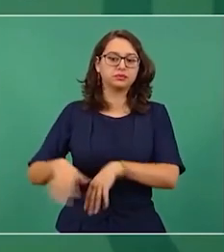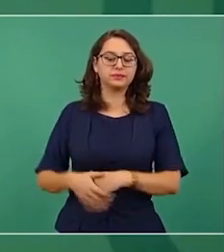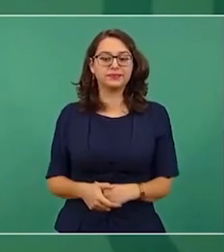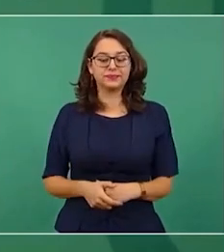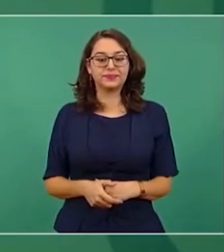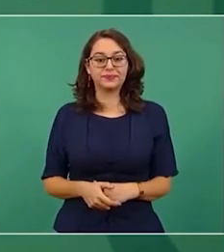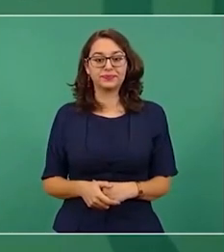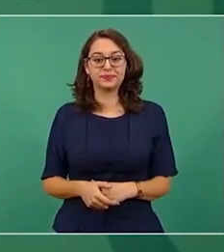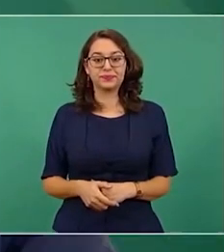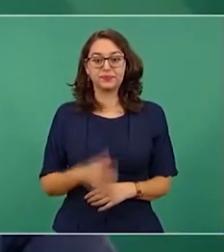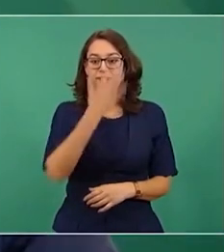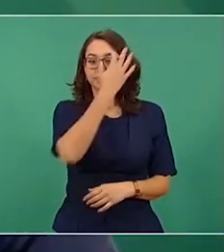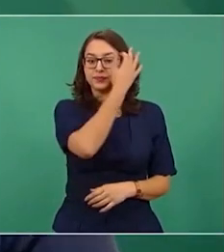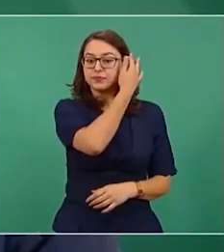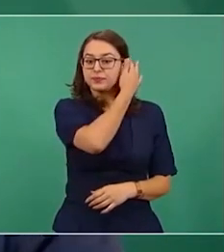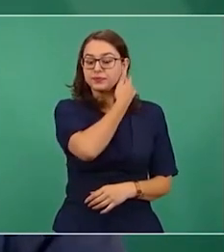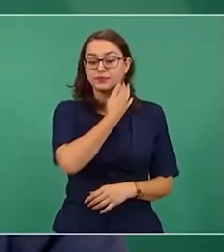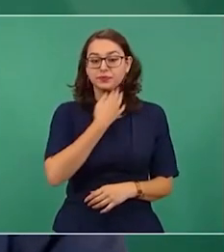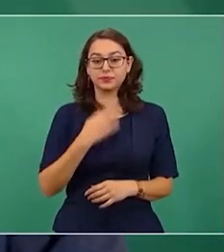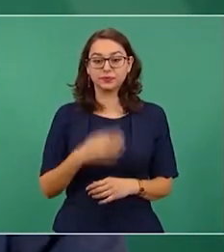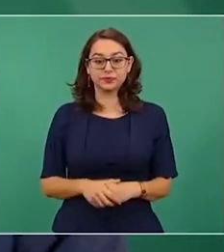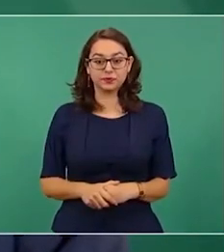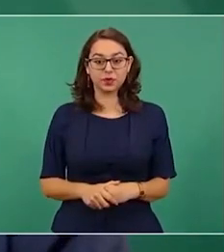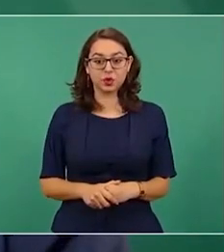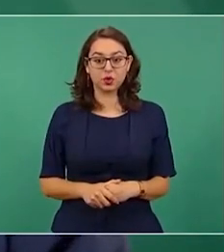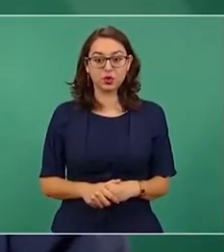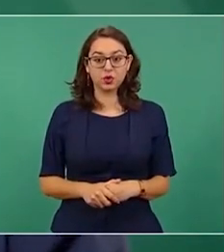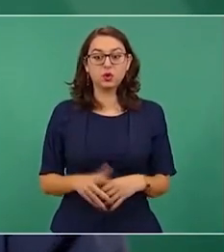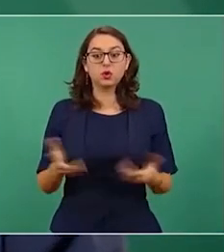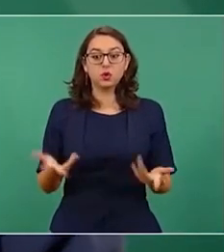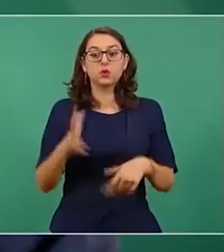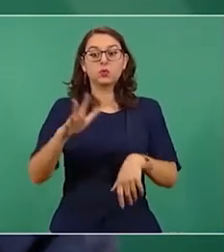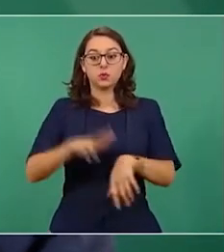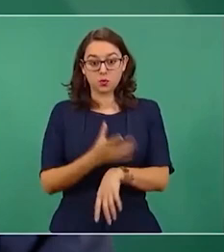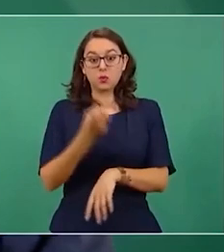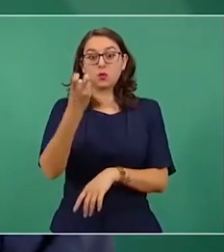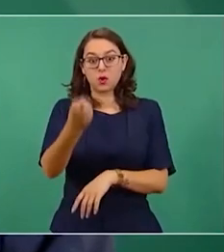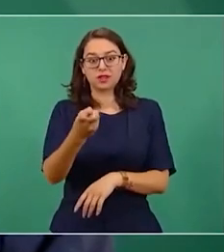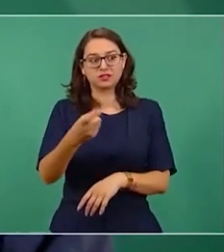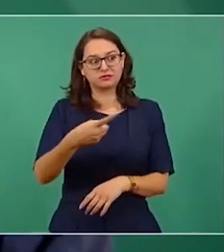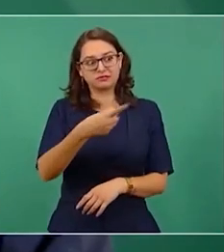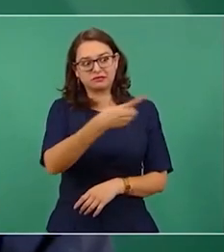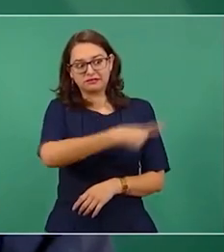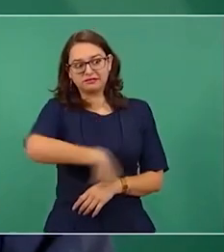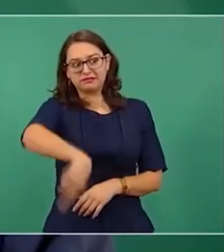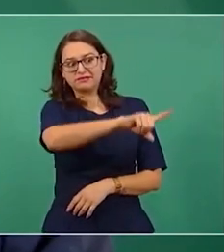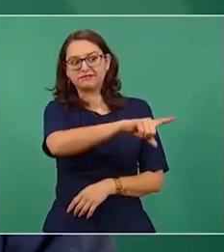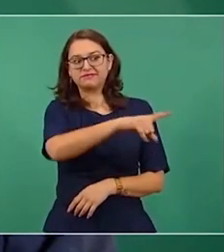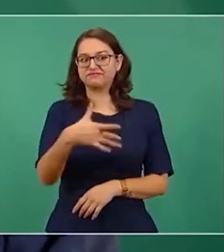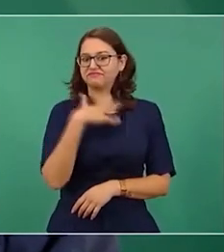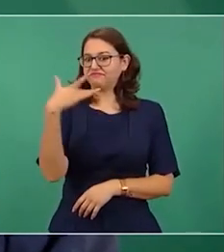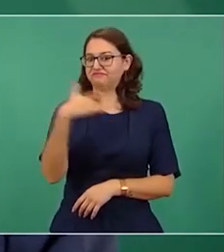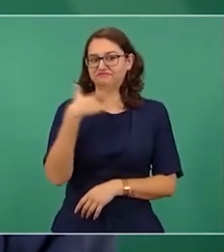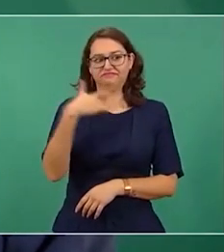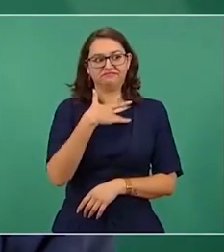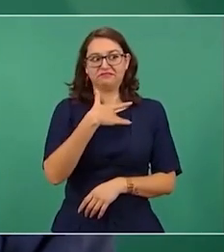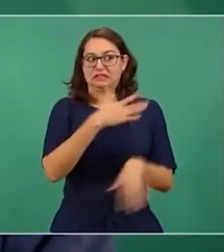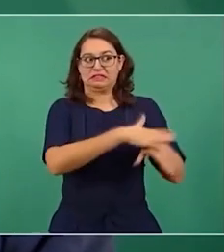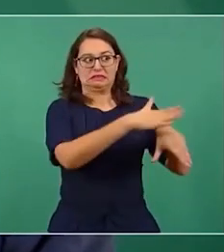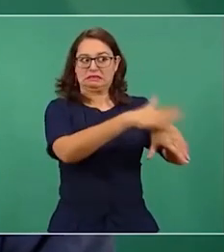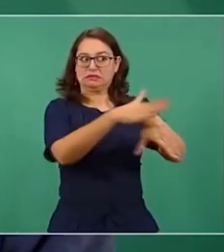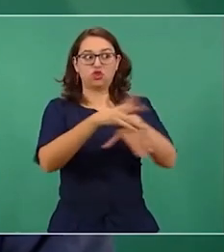entonces por eso es que no van a llamar a que la gente participe